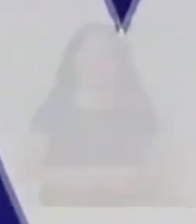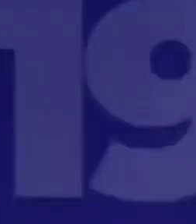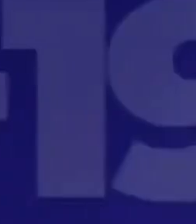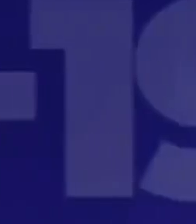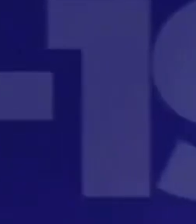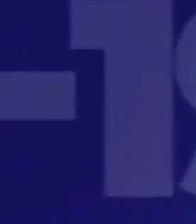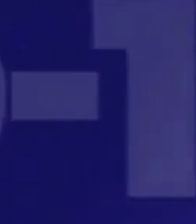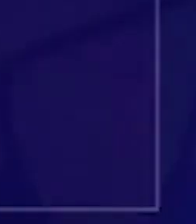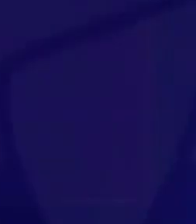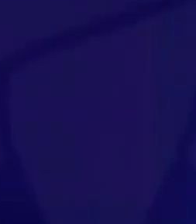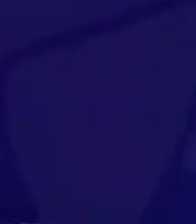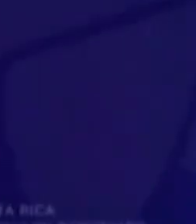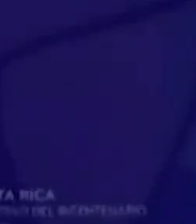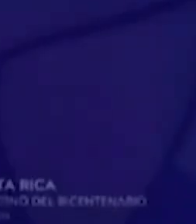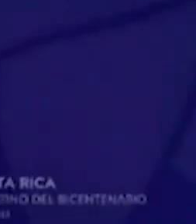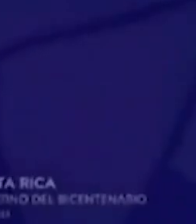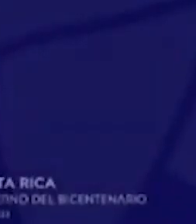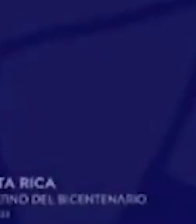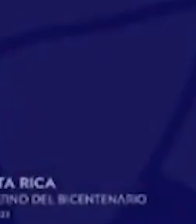,733 2,632 son La Gracias